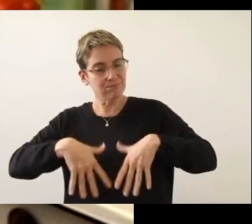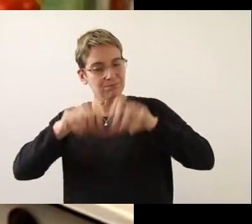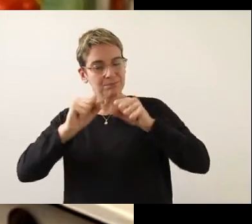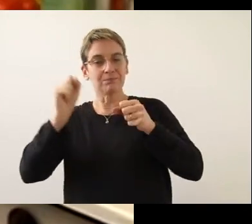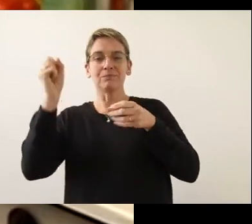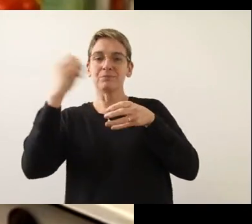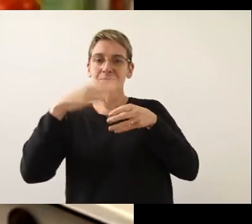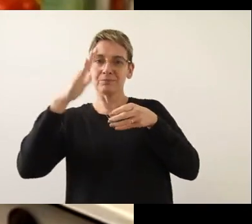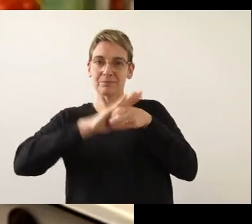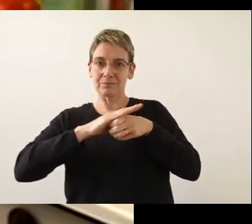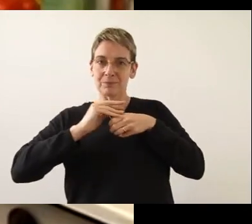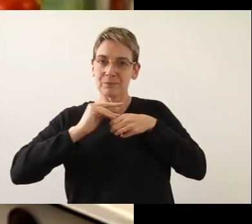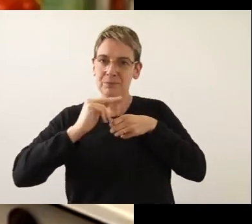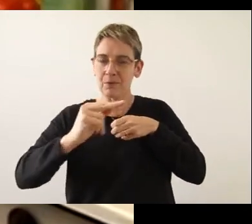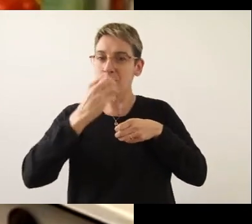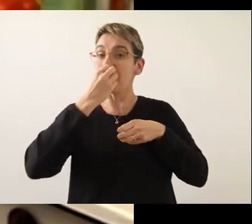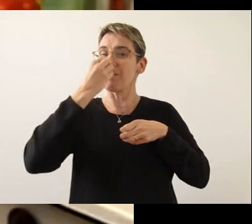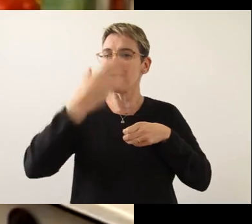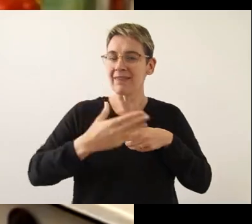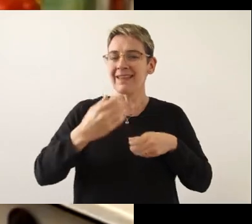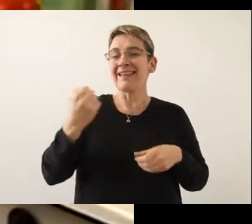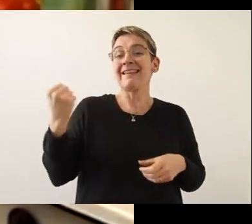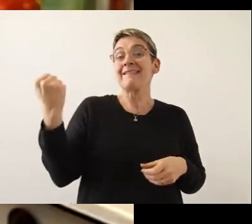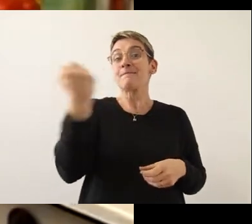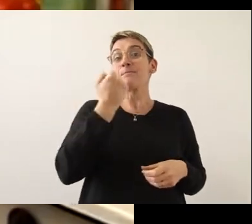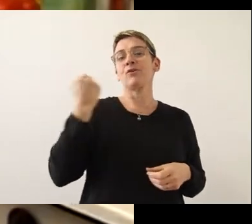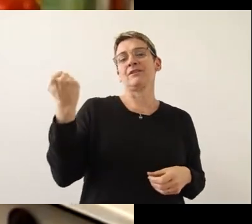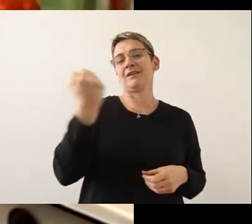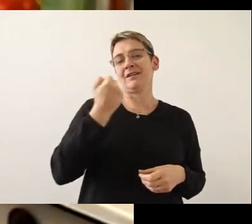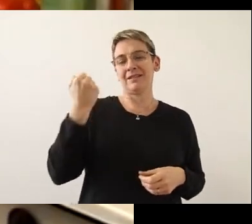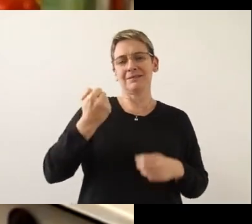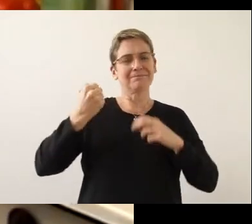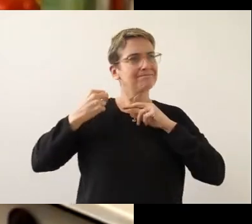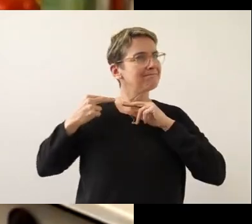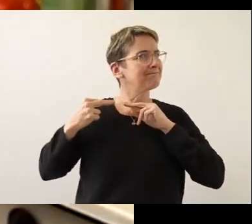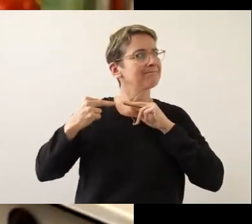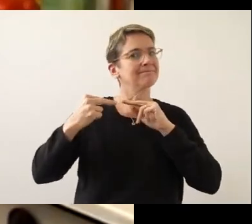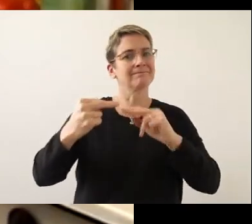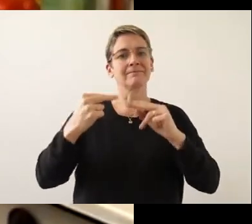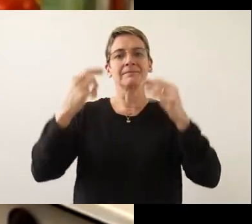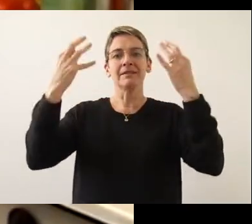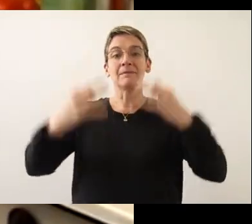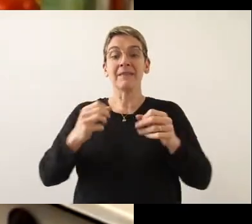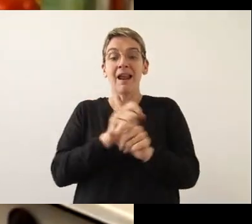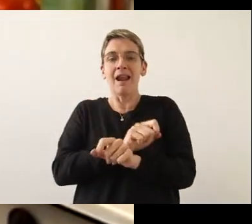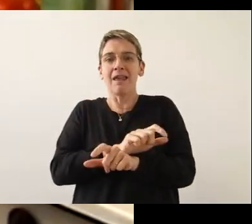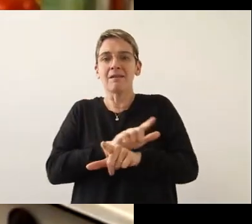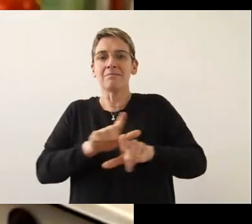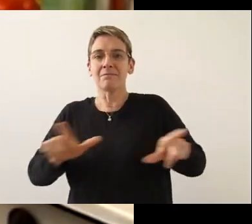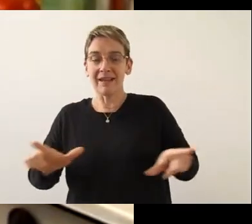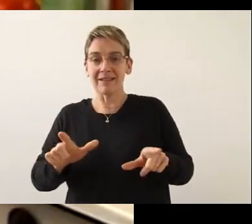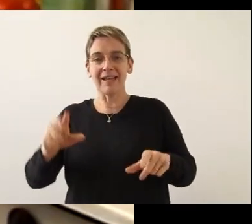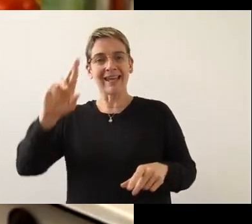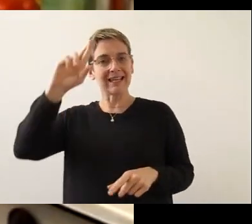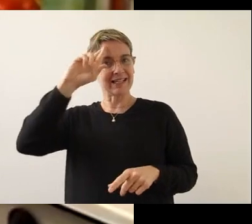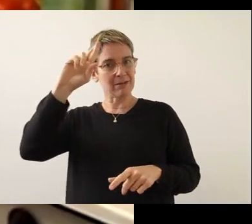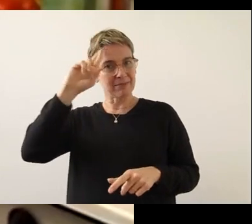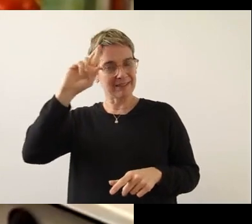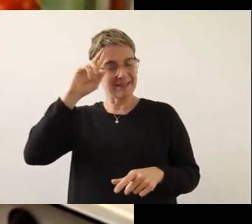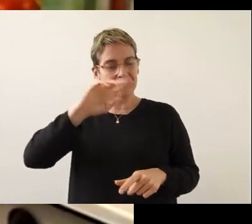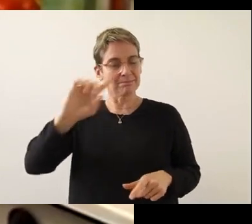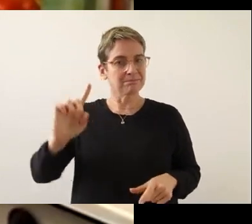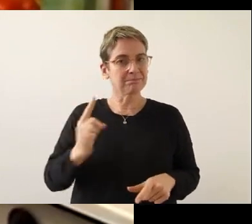para obtener conservas inocuas es fundamental mantener una correcta higiene y